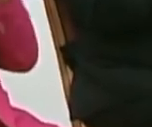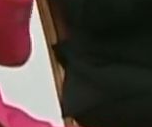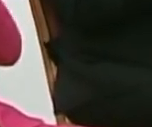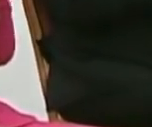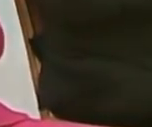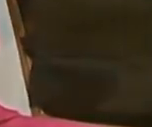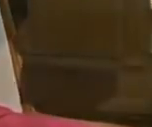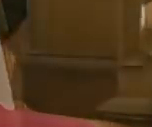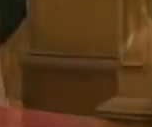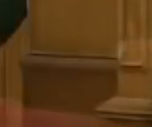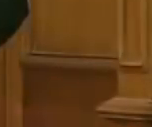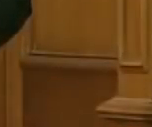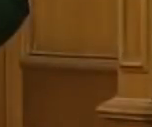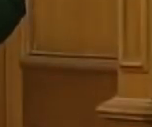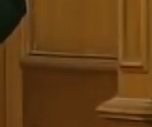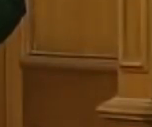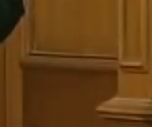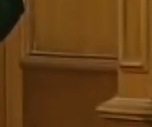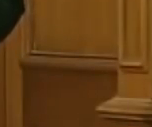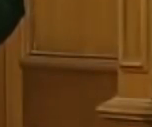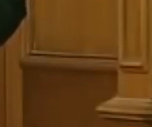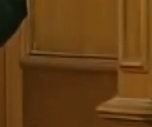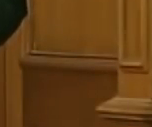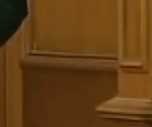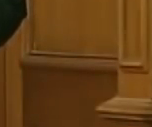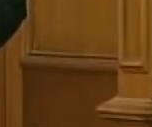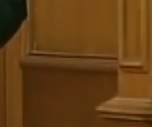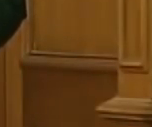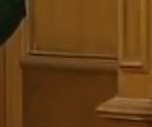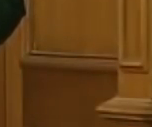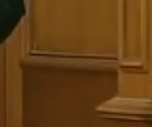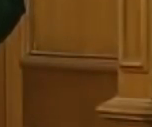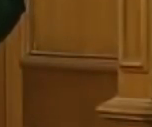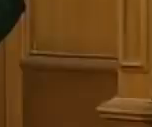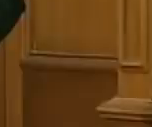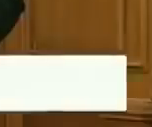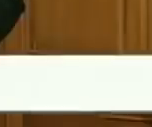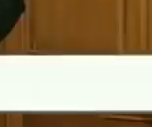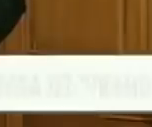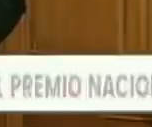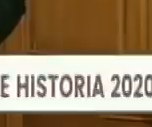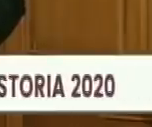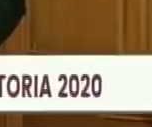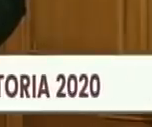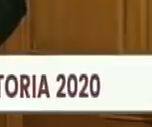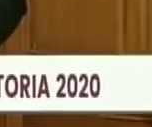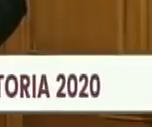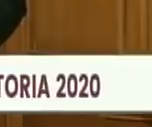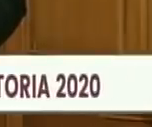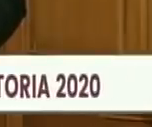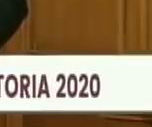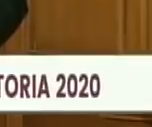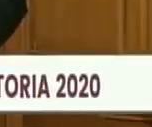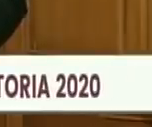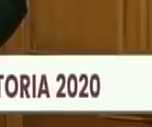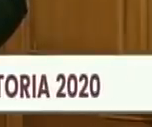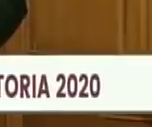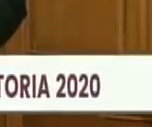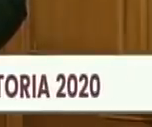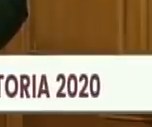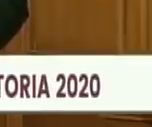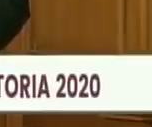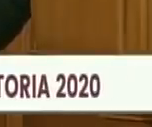estaban los portugueses, estaban los alemanes, estaban los italianos, estaban los irlandeses, estaban, ¿verdad?,